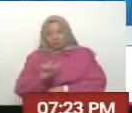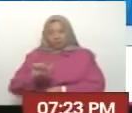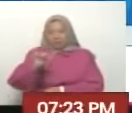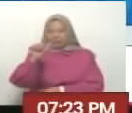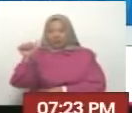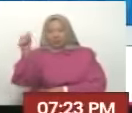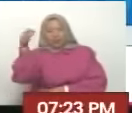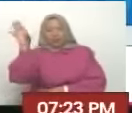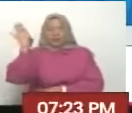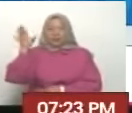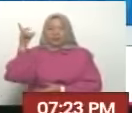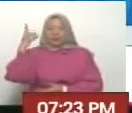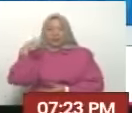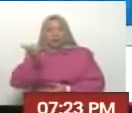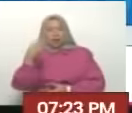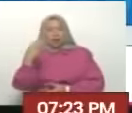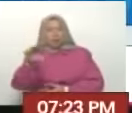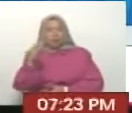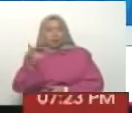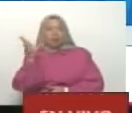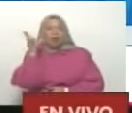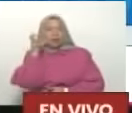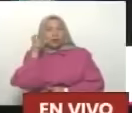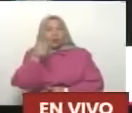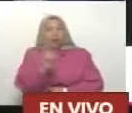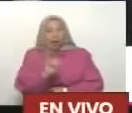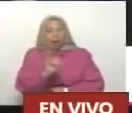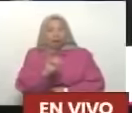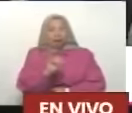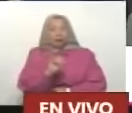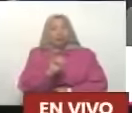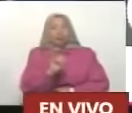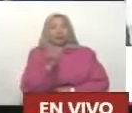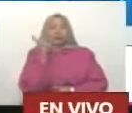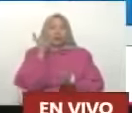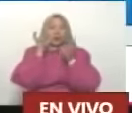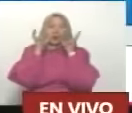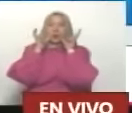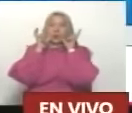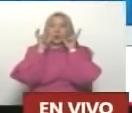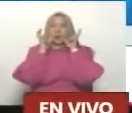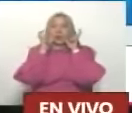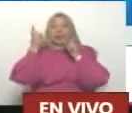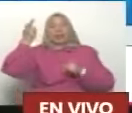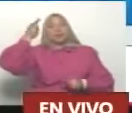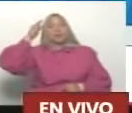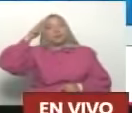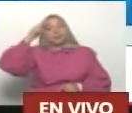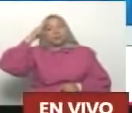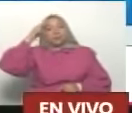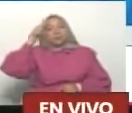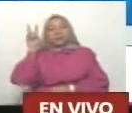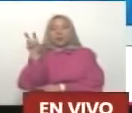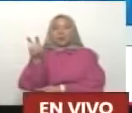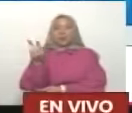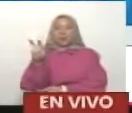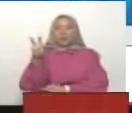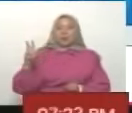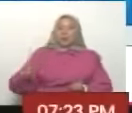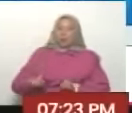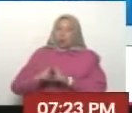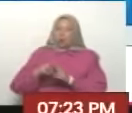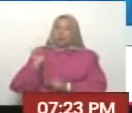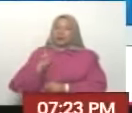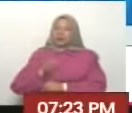ay ¿Quién es la canción? Mira esta canción La tengo pegada desde el viernes en el encuentro con